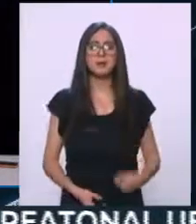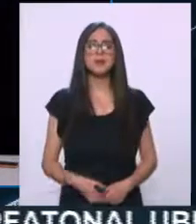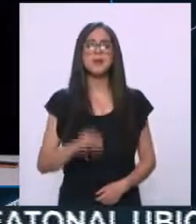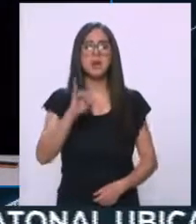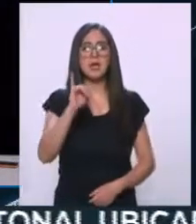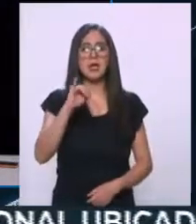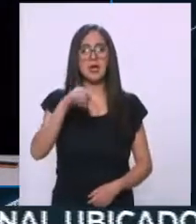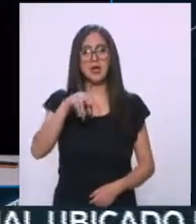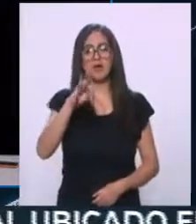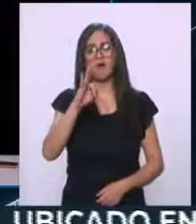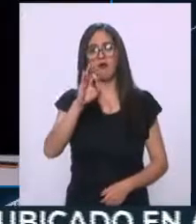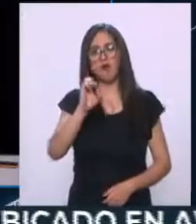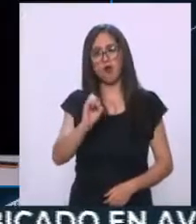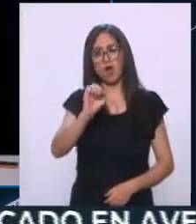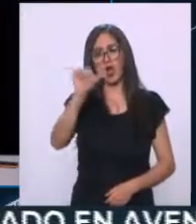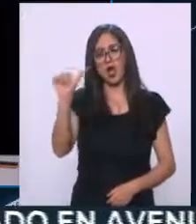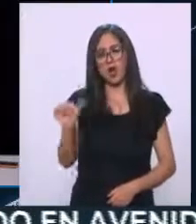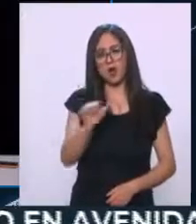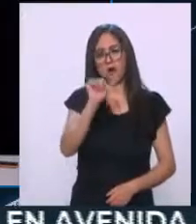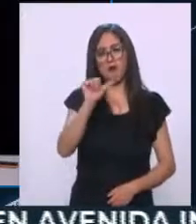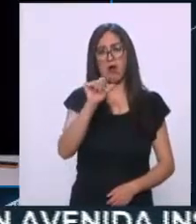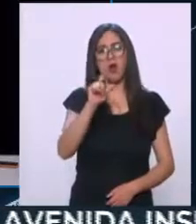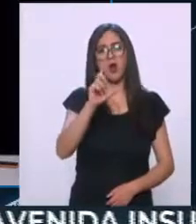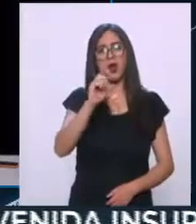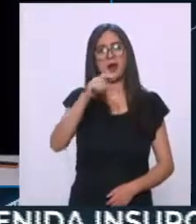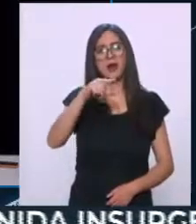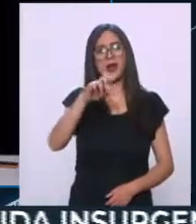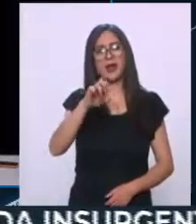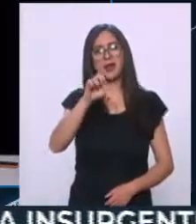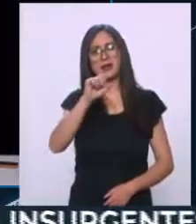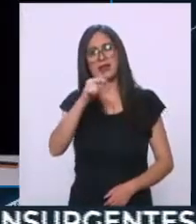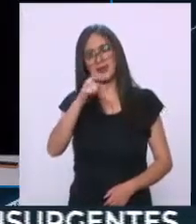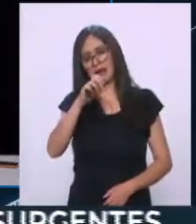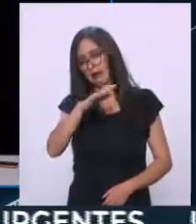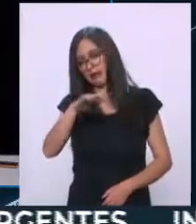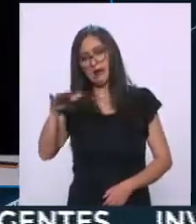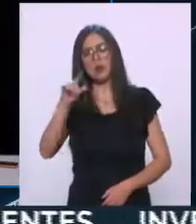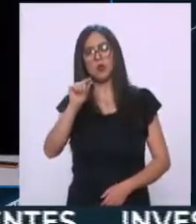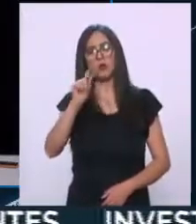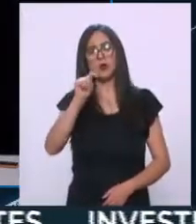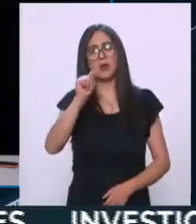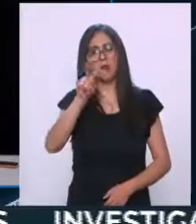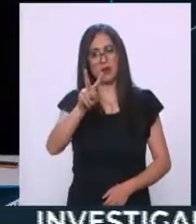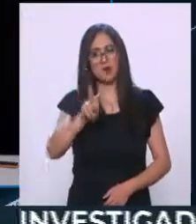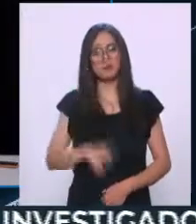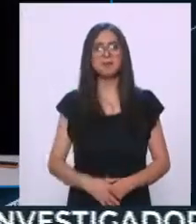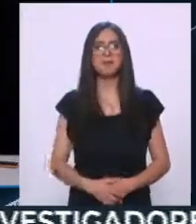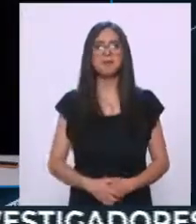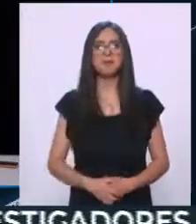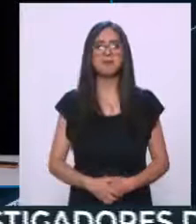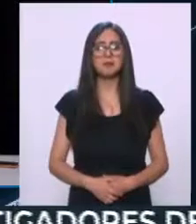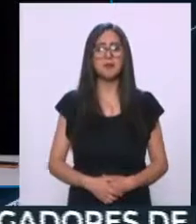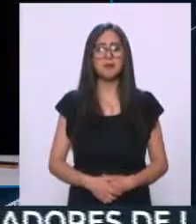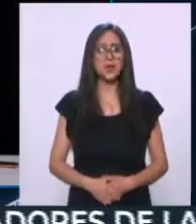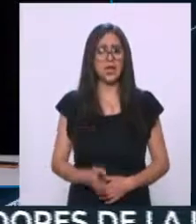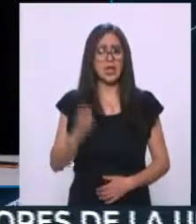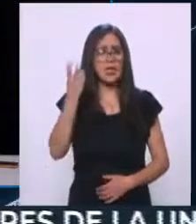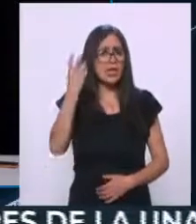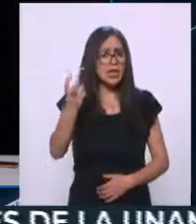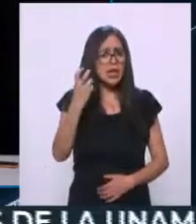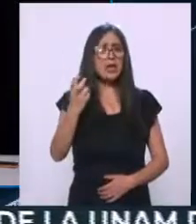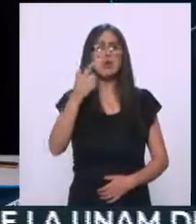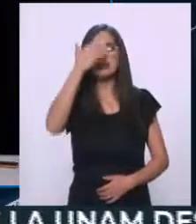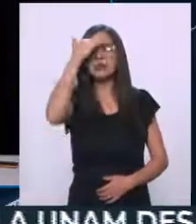info arroba lo que sigue punto TV. Muchas de las redes que hemos desarticulado en estos años han sido en gran parte por